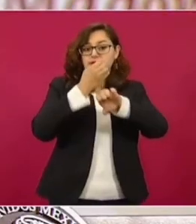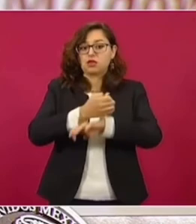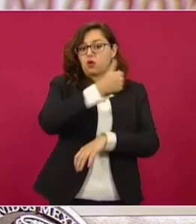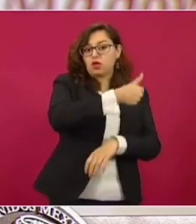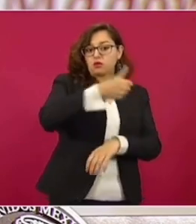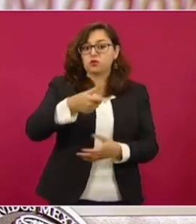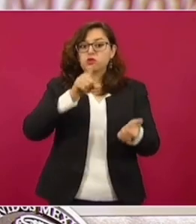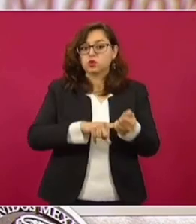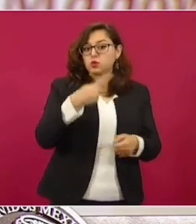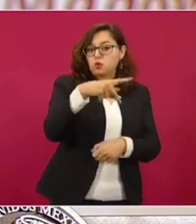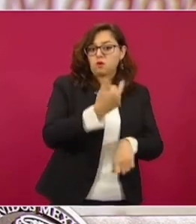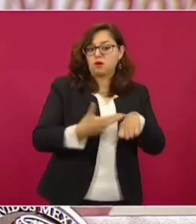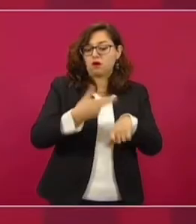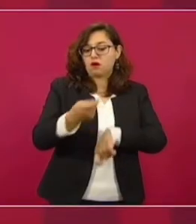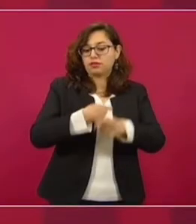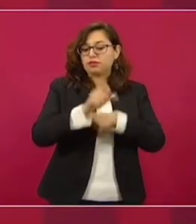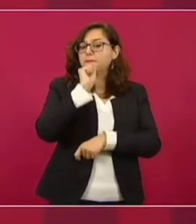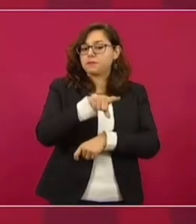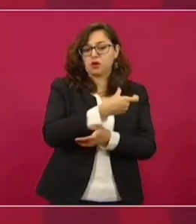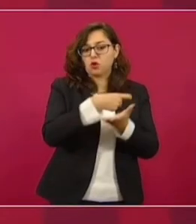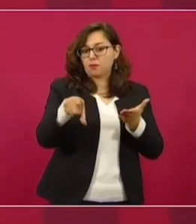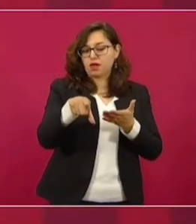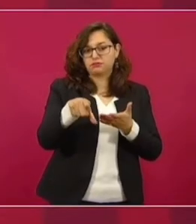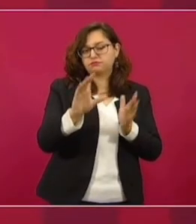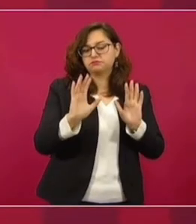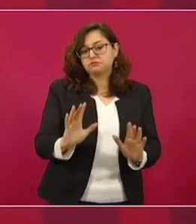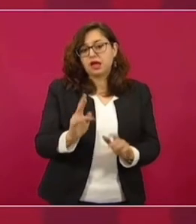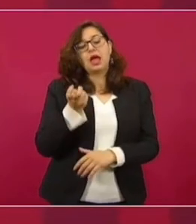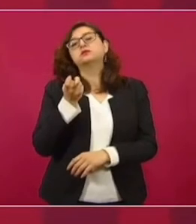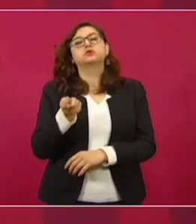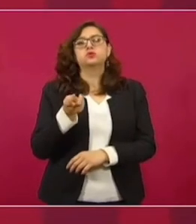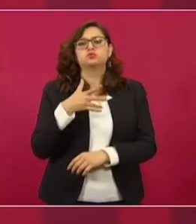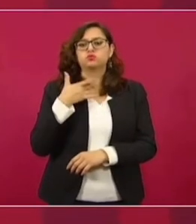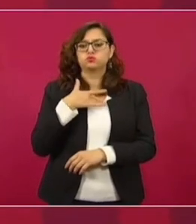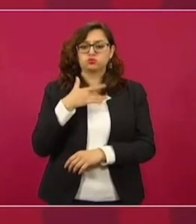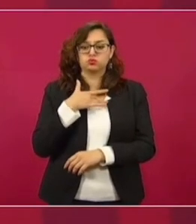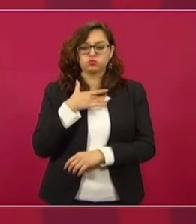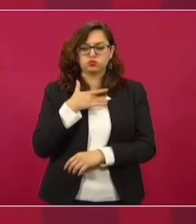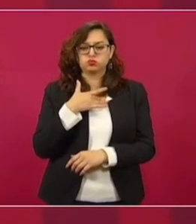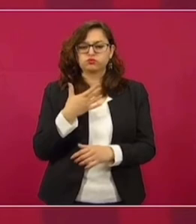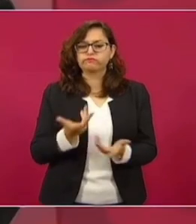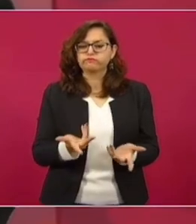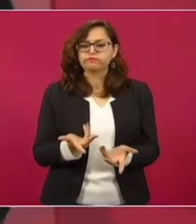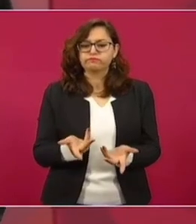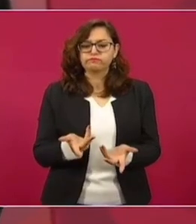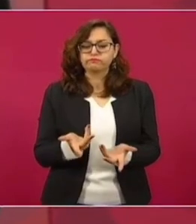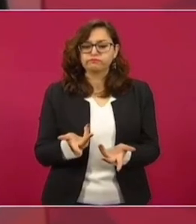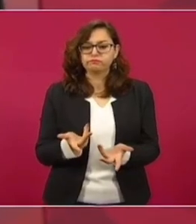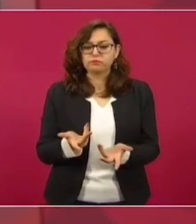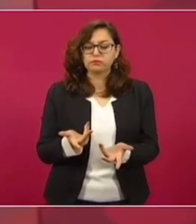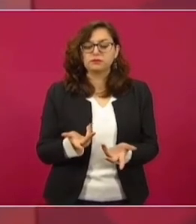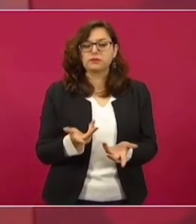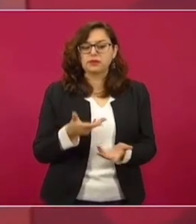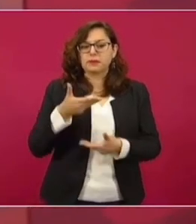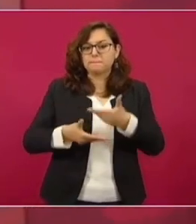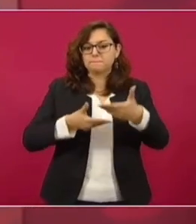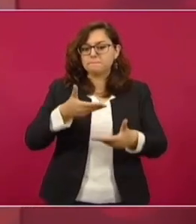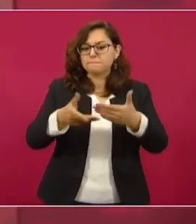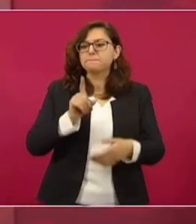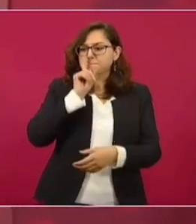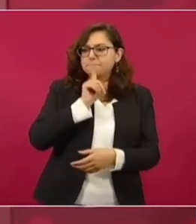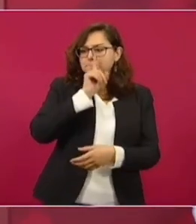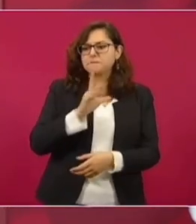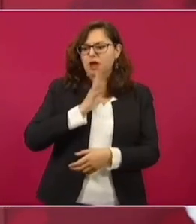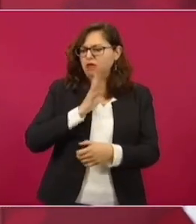contrata o adquiere determinado número de pruebas, de tal manera que se ha podido estar realizando pruebas de manera